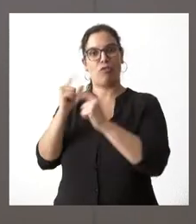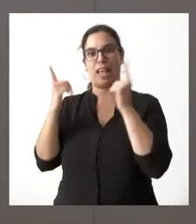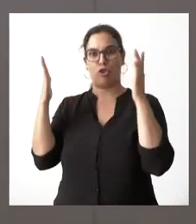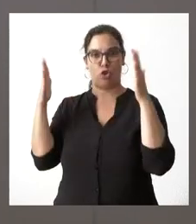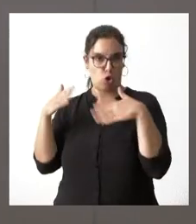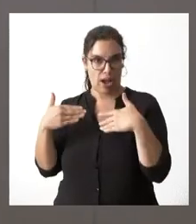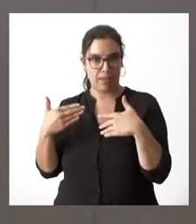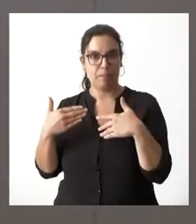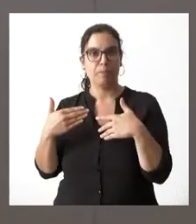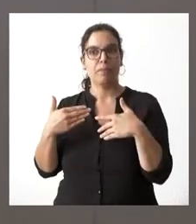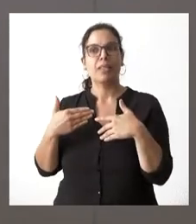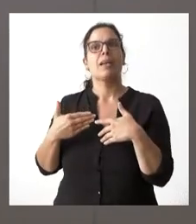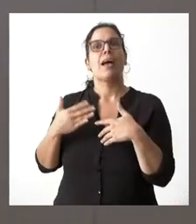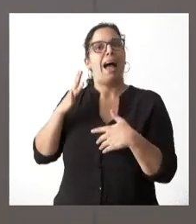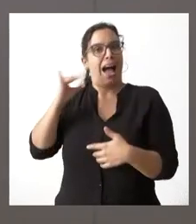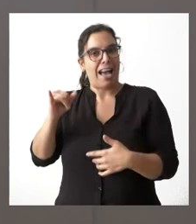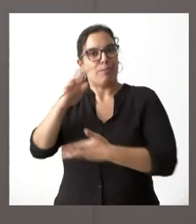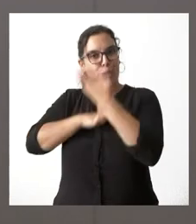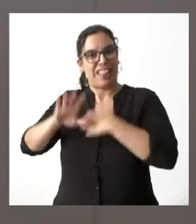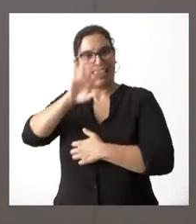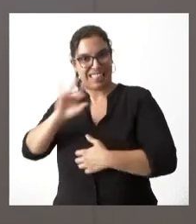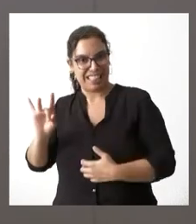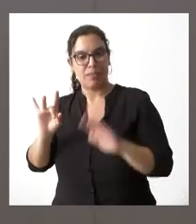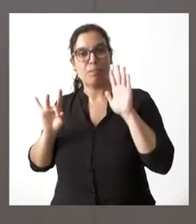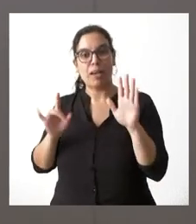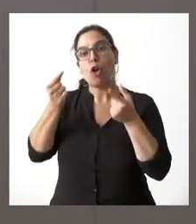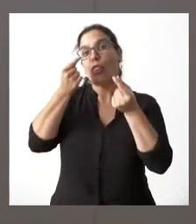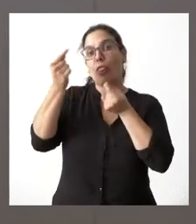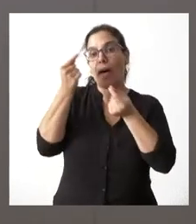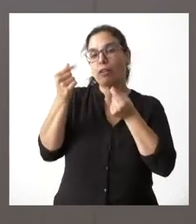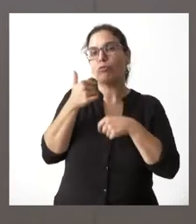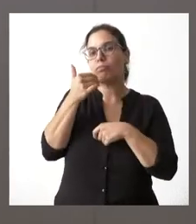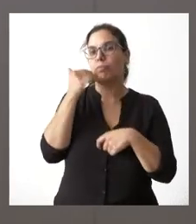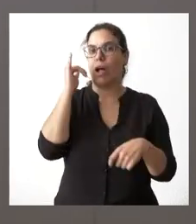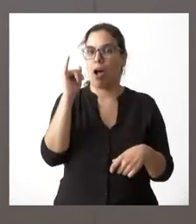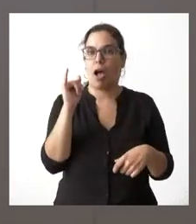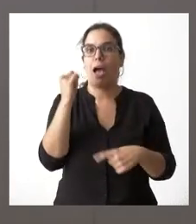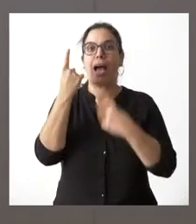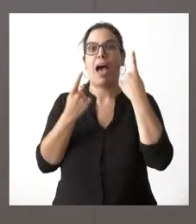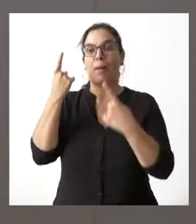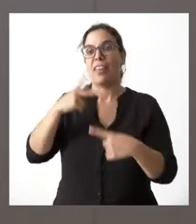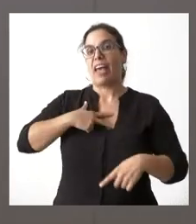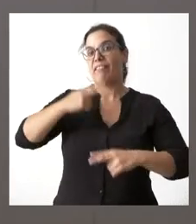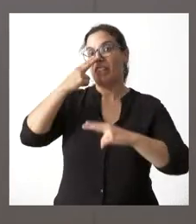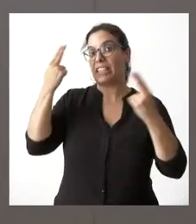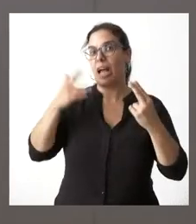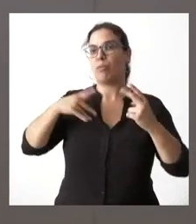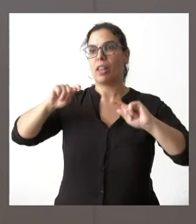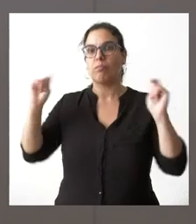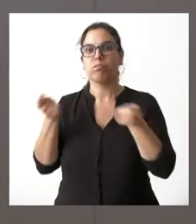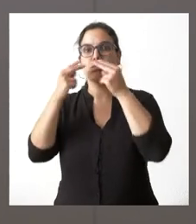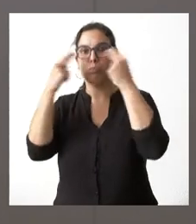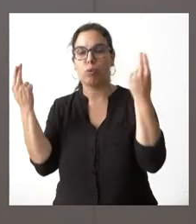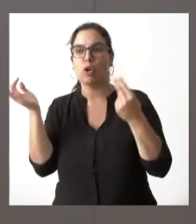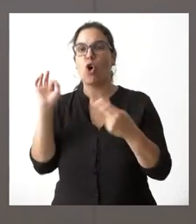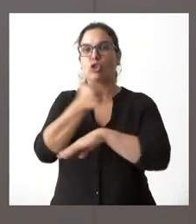cual no quiere decir que no exista violencia familiar sí que se disponen de datos que a veces hacen públicas la fiscalía o hacen públicos los tribunales de justicia